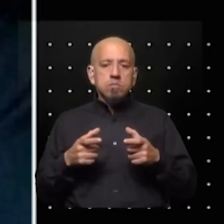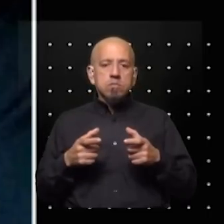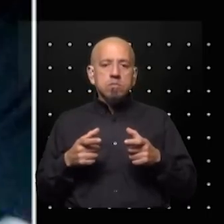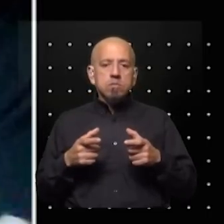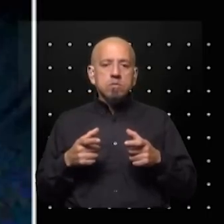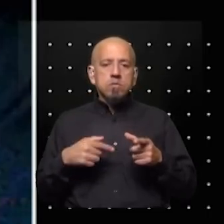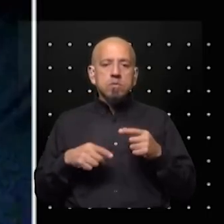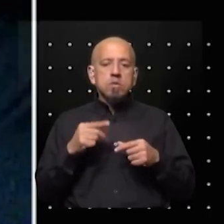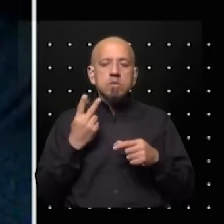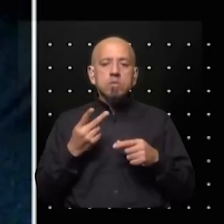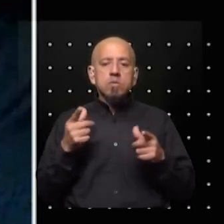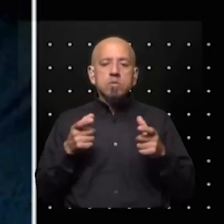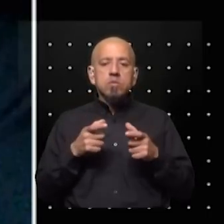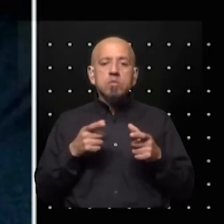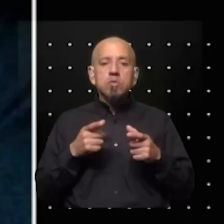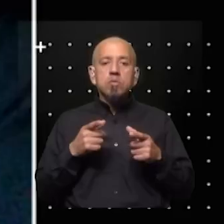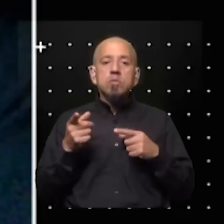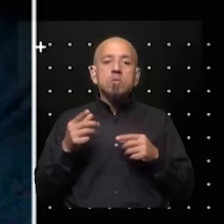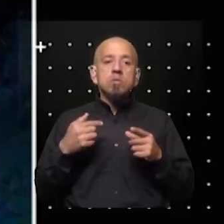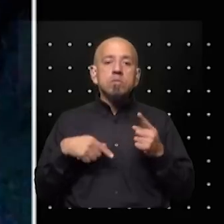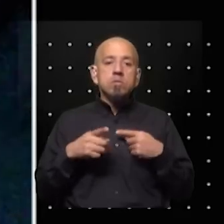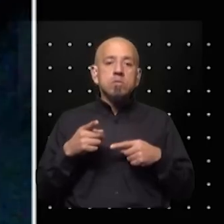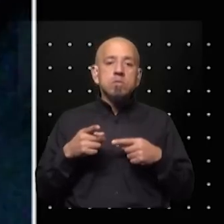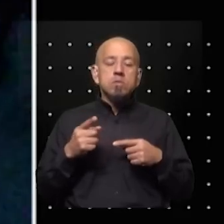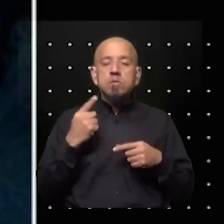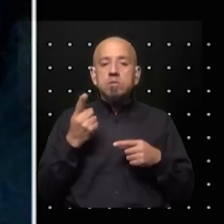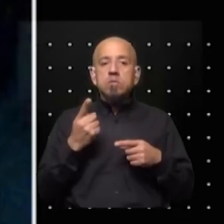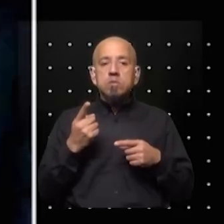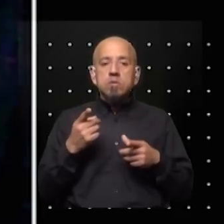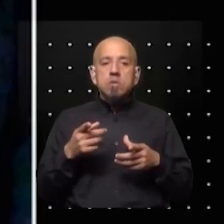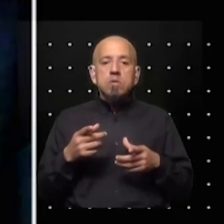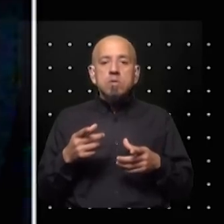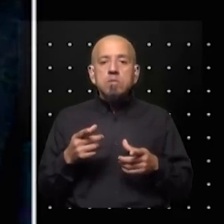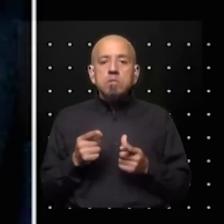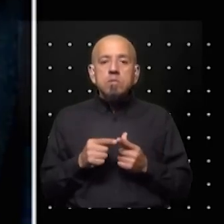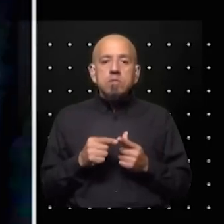jefes esta segunda cumbre en San Petersburgo no ha dejado de ser una primera parte de todo esto